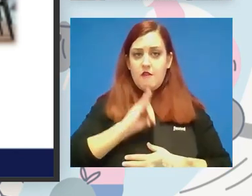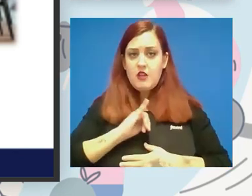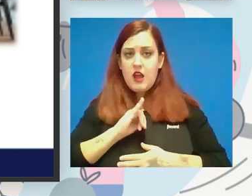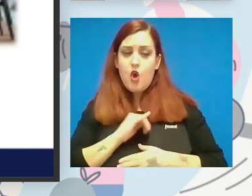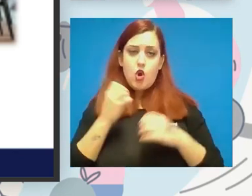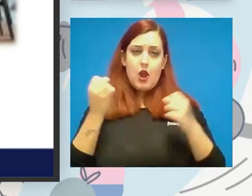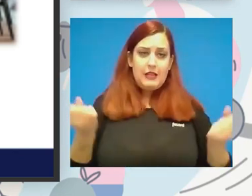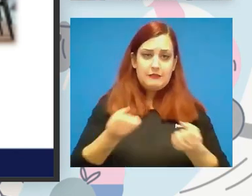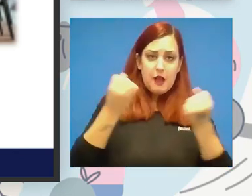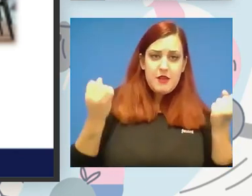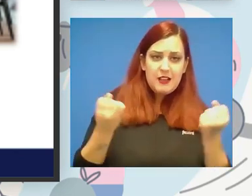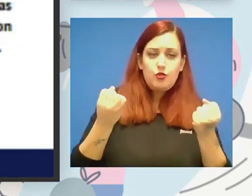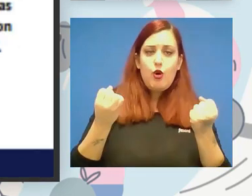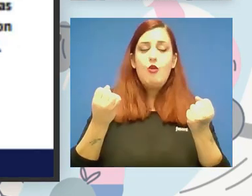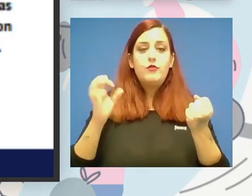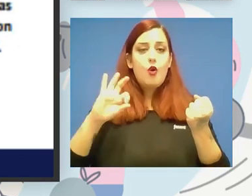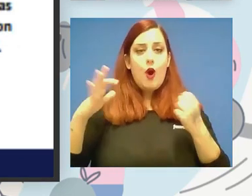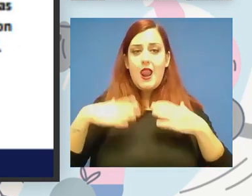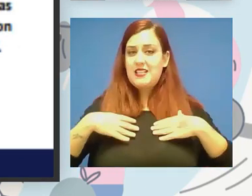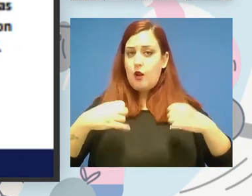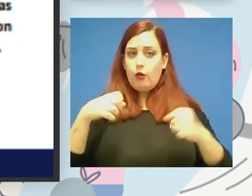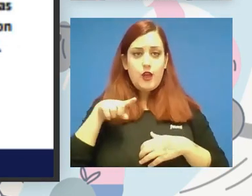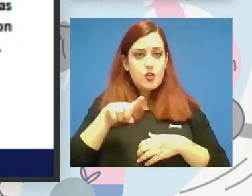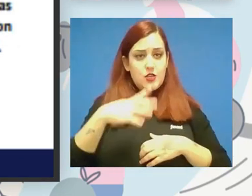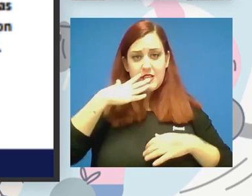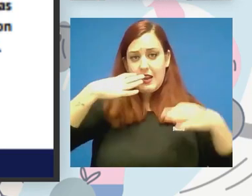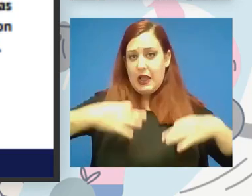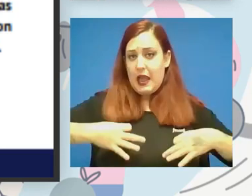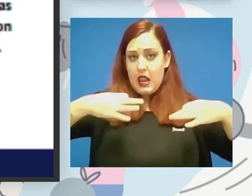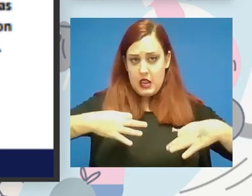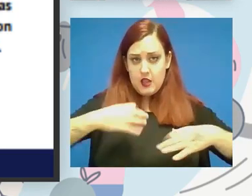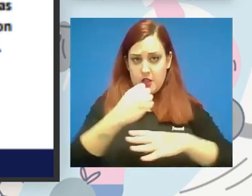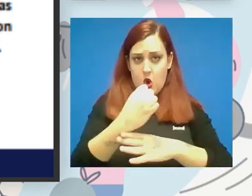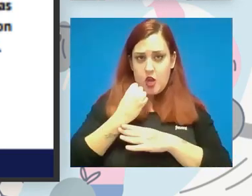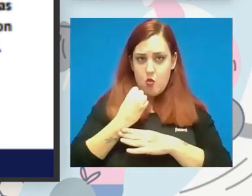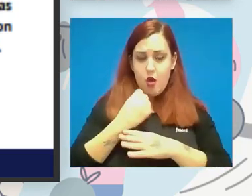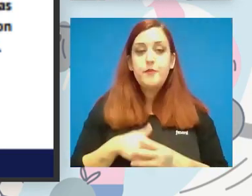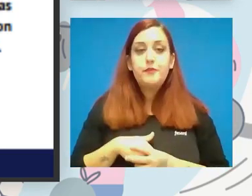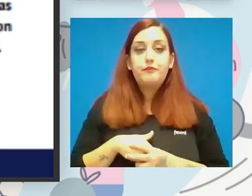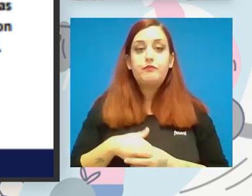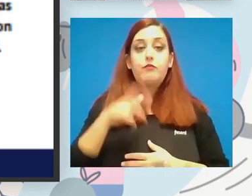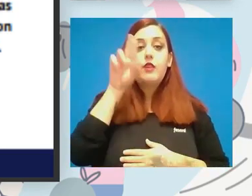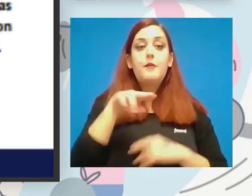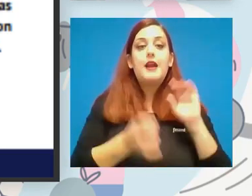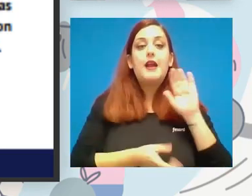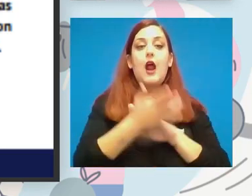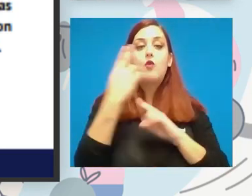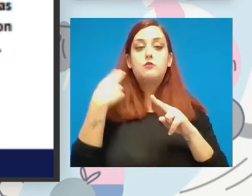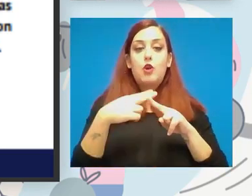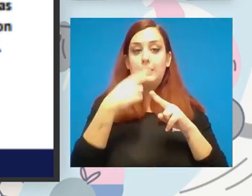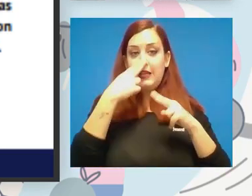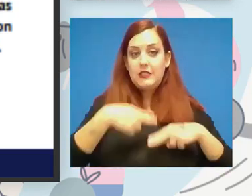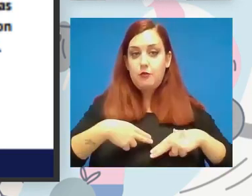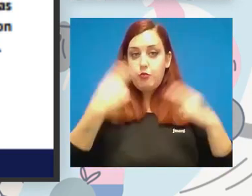a la salud pues son ya son una realidad ¿no? y por supuesto establecer unas políticas públicas